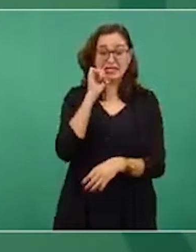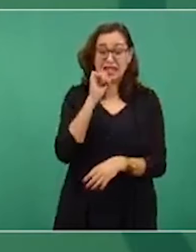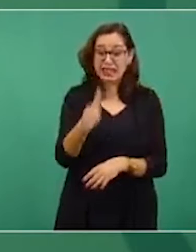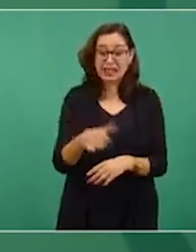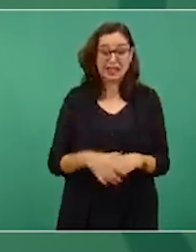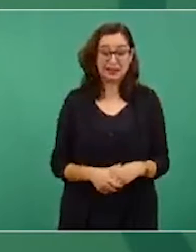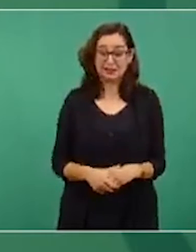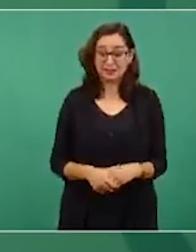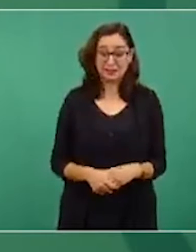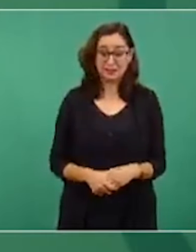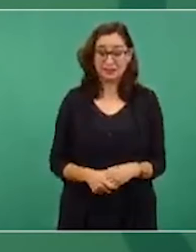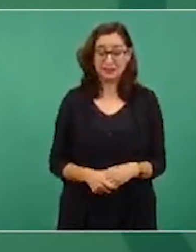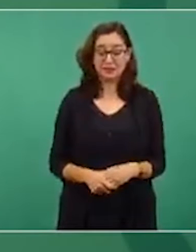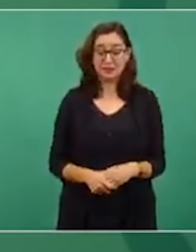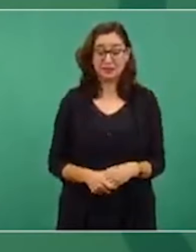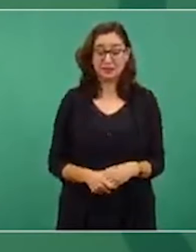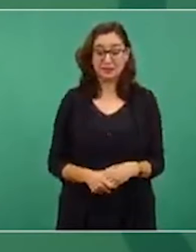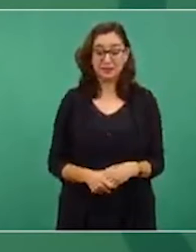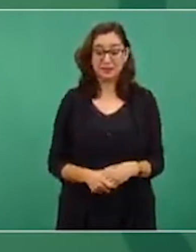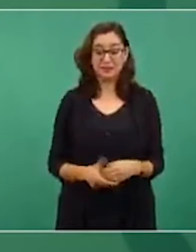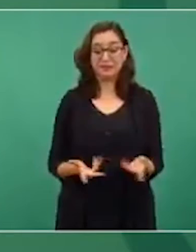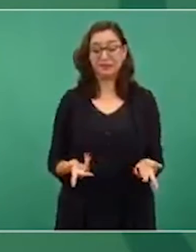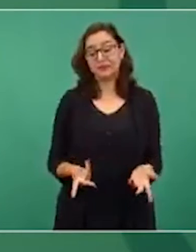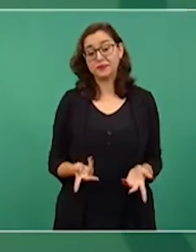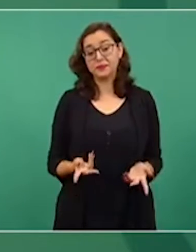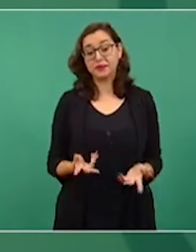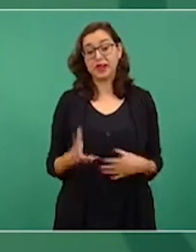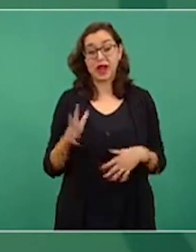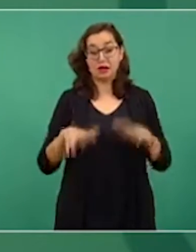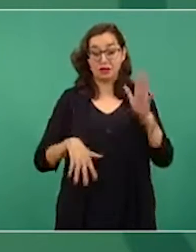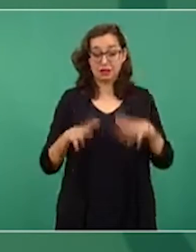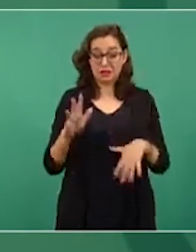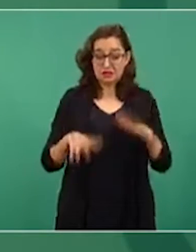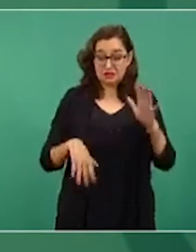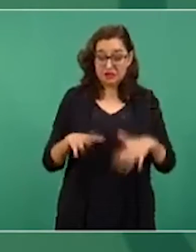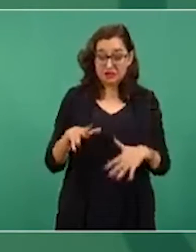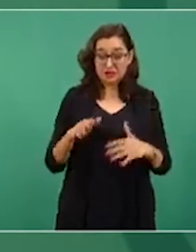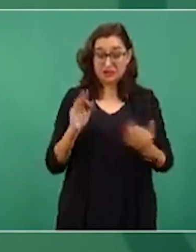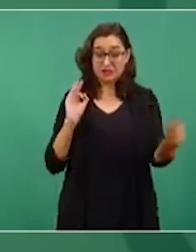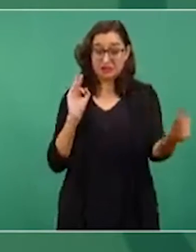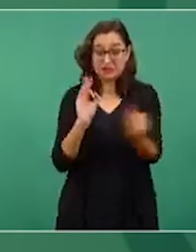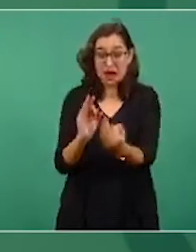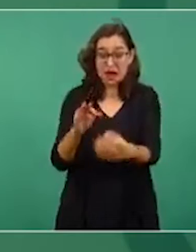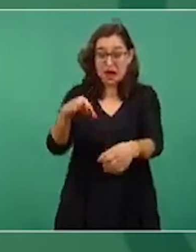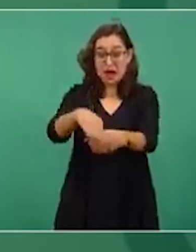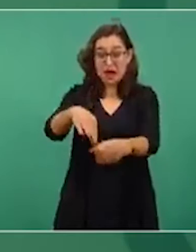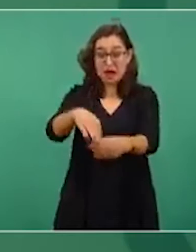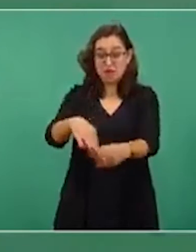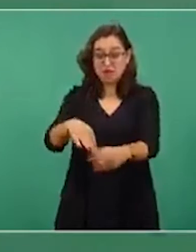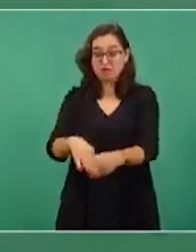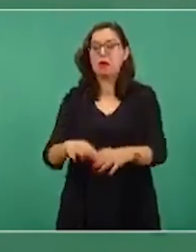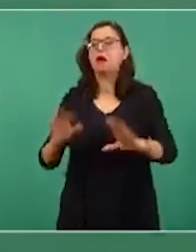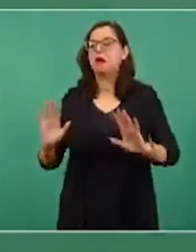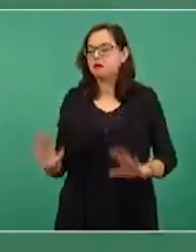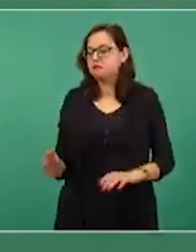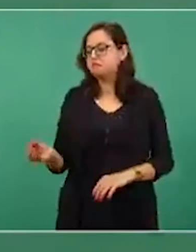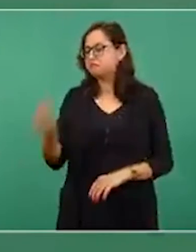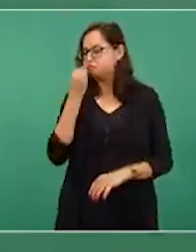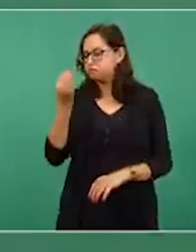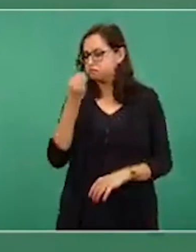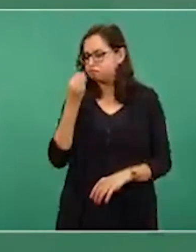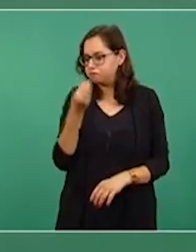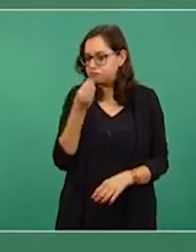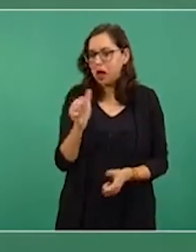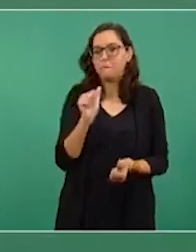nada. ¿si acaso cuando habían elecciones que repartían despensas,